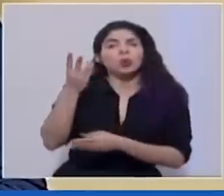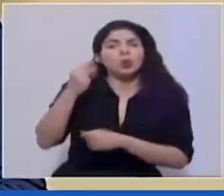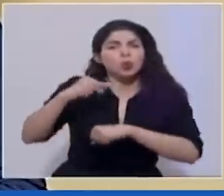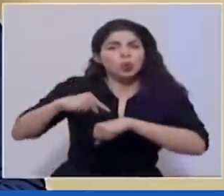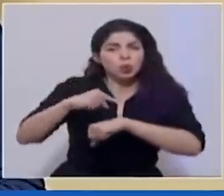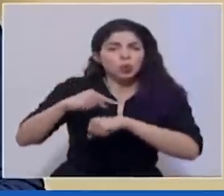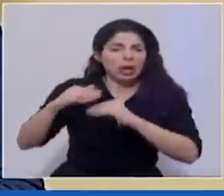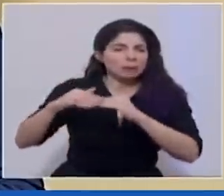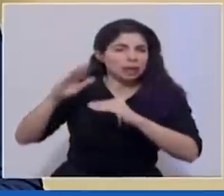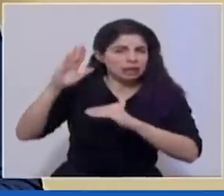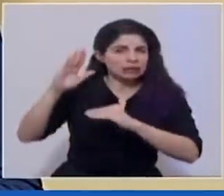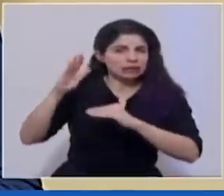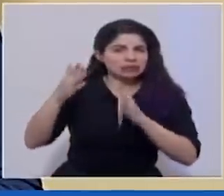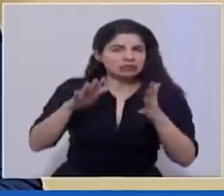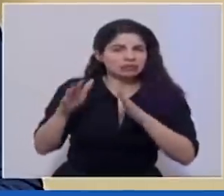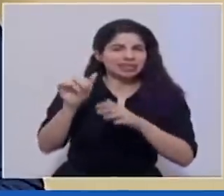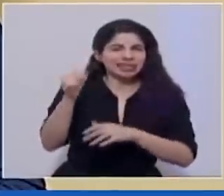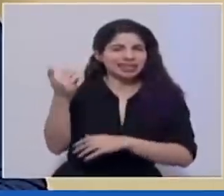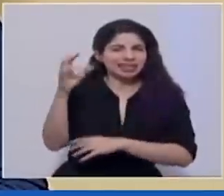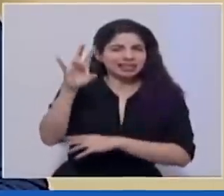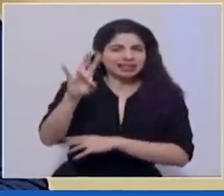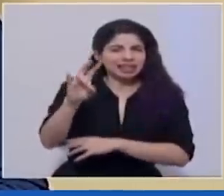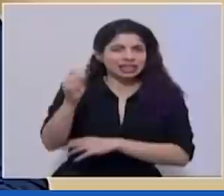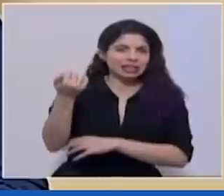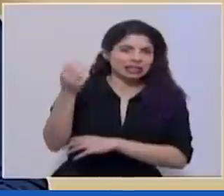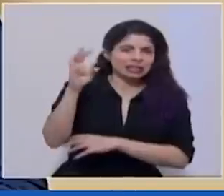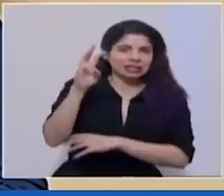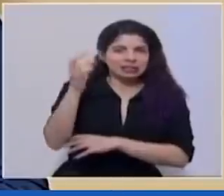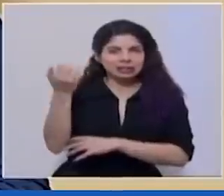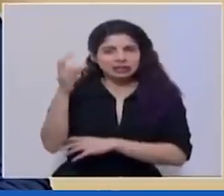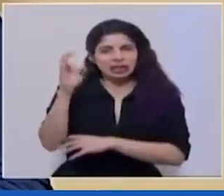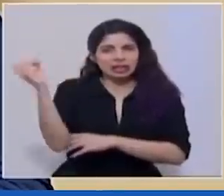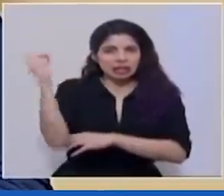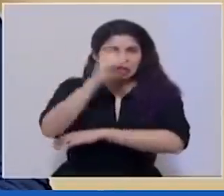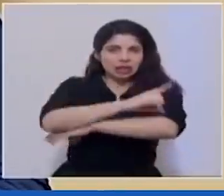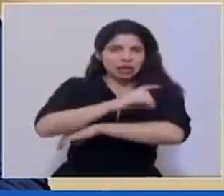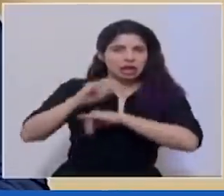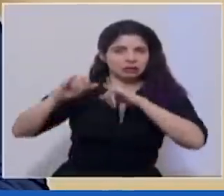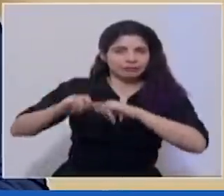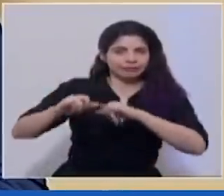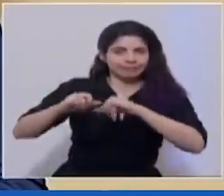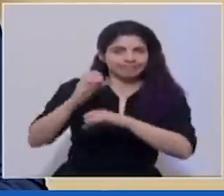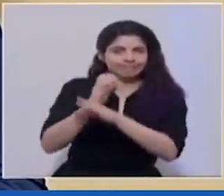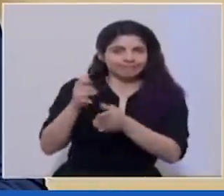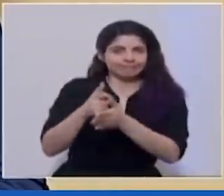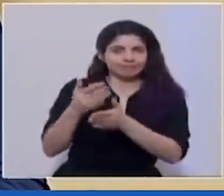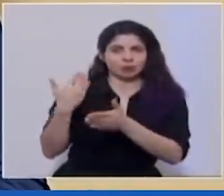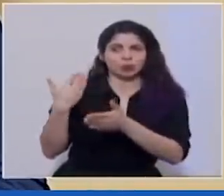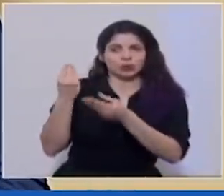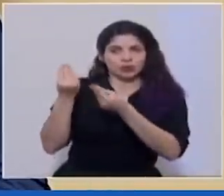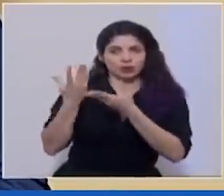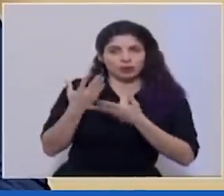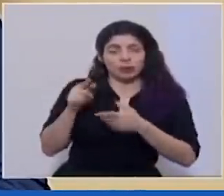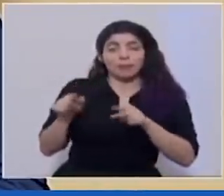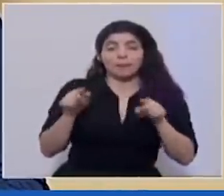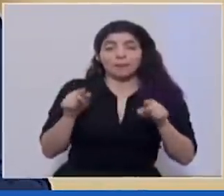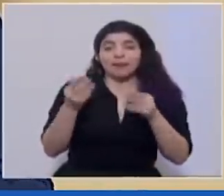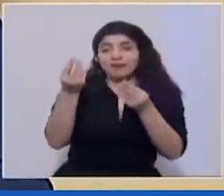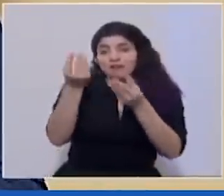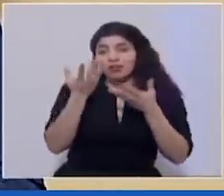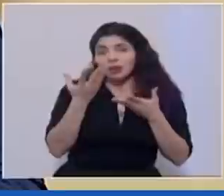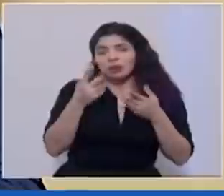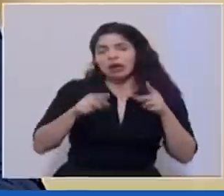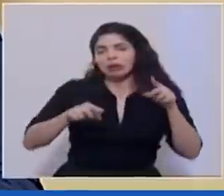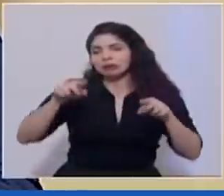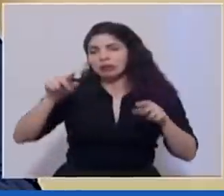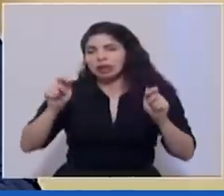más realmente alcanza los 17, 16, 17 días en los parámetros últimos, pero es una información que igual pues se